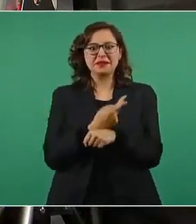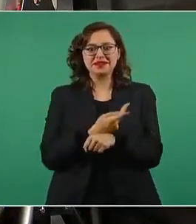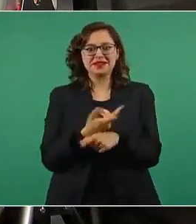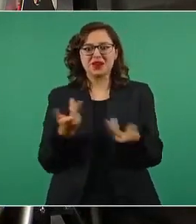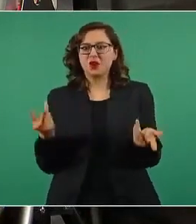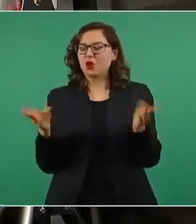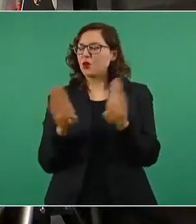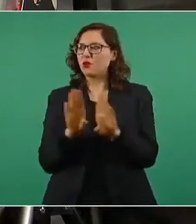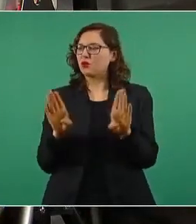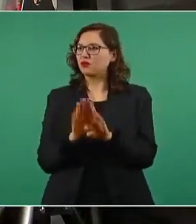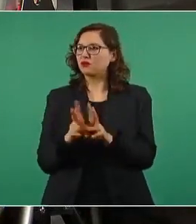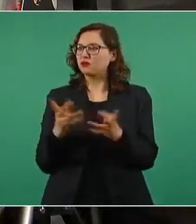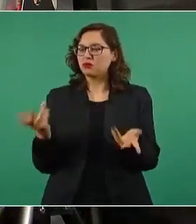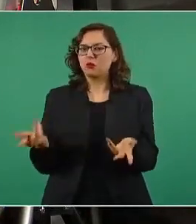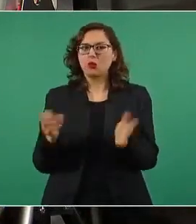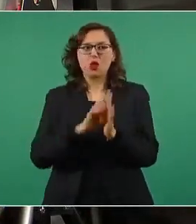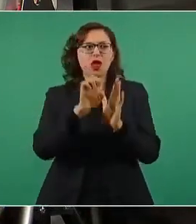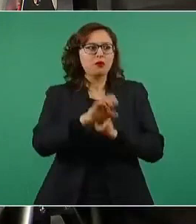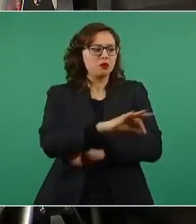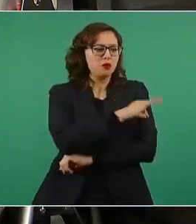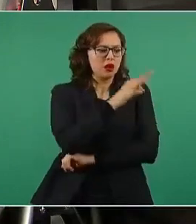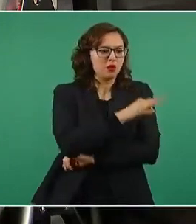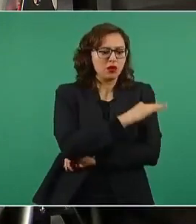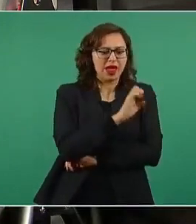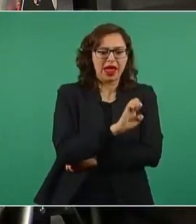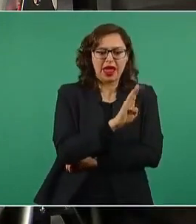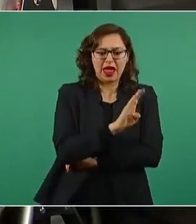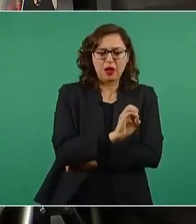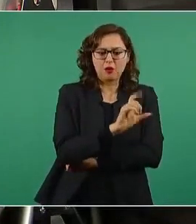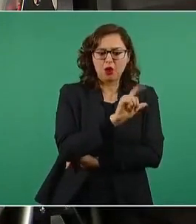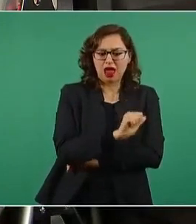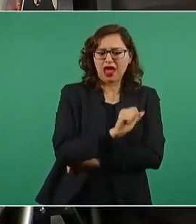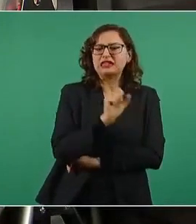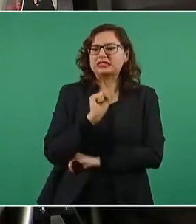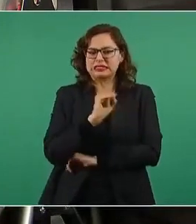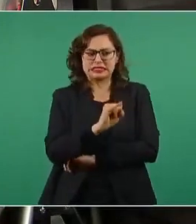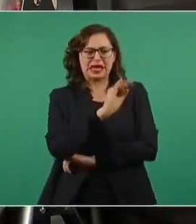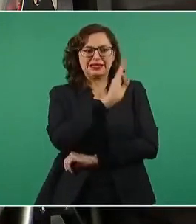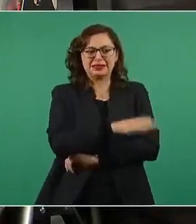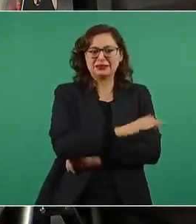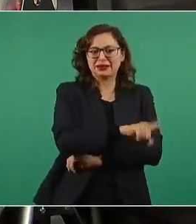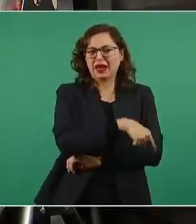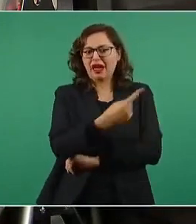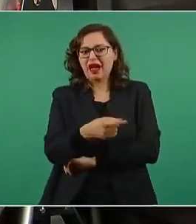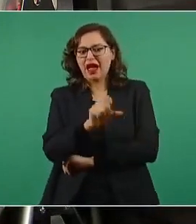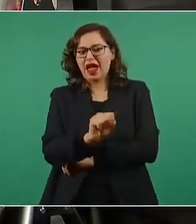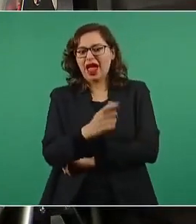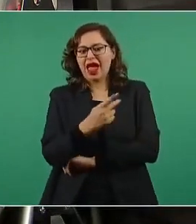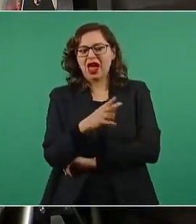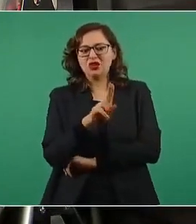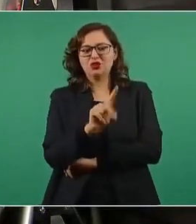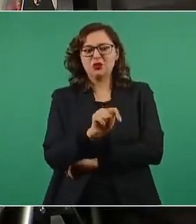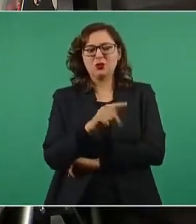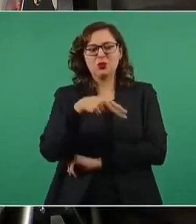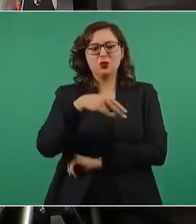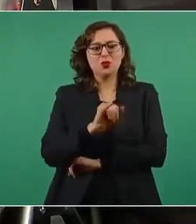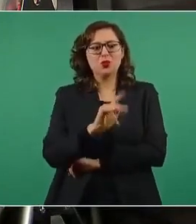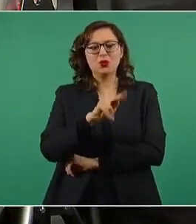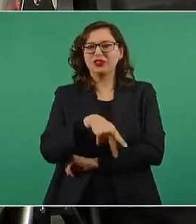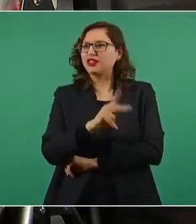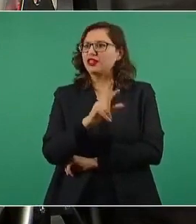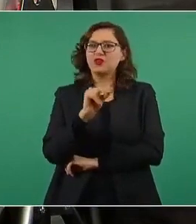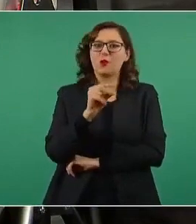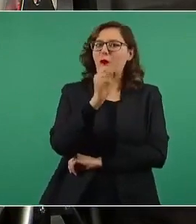Entonces, es calidad. Pero yo quisiera saber, señor presidente, si existen este tipo de restricciones, de qué